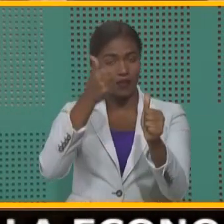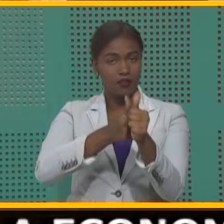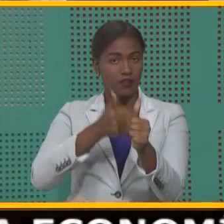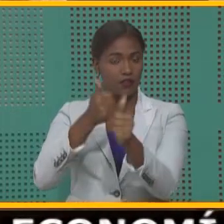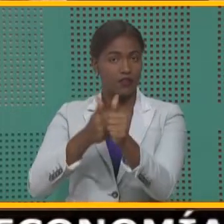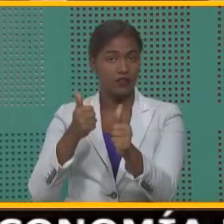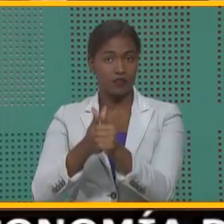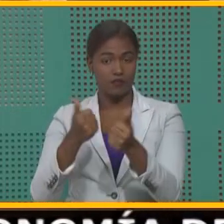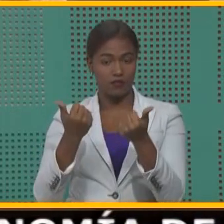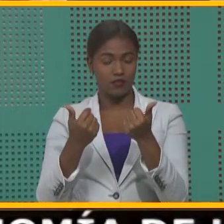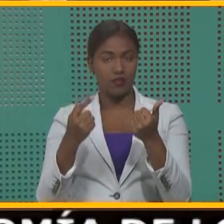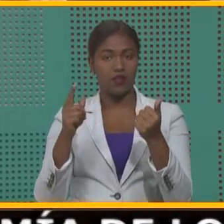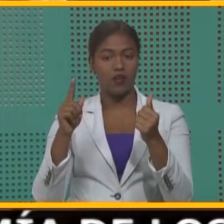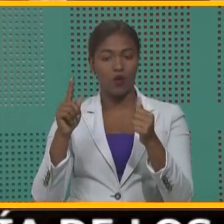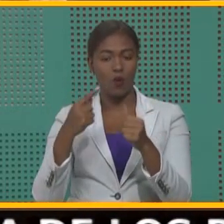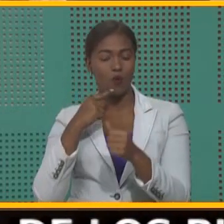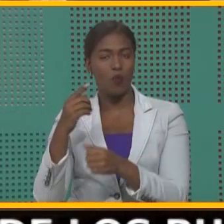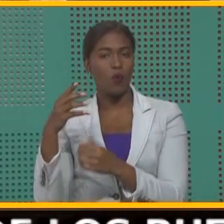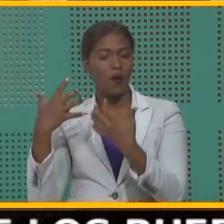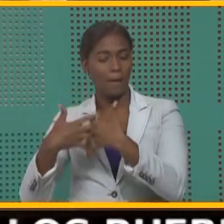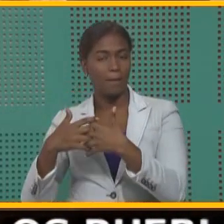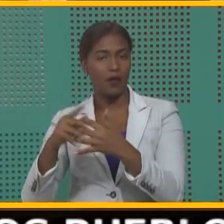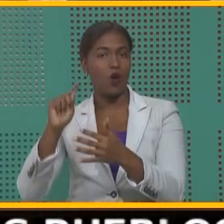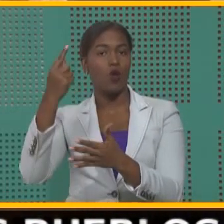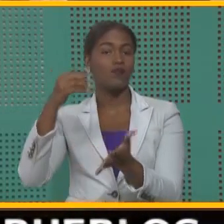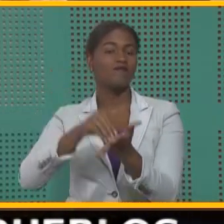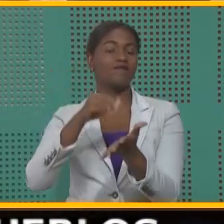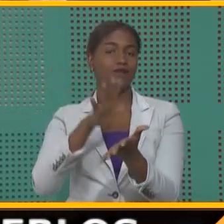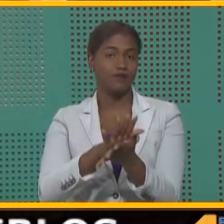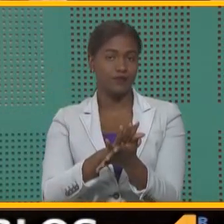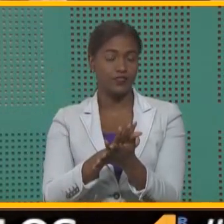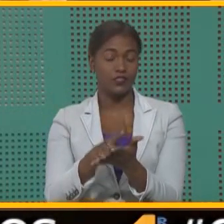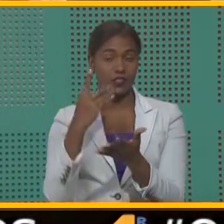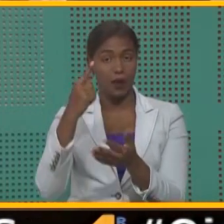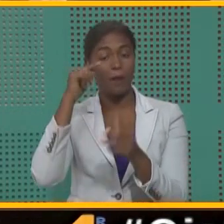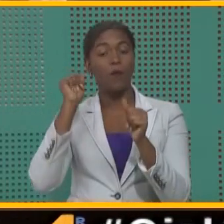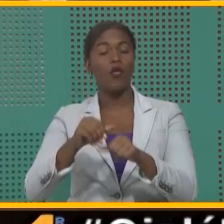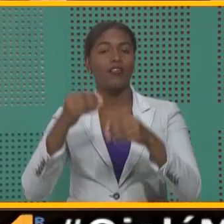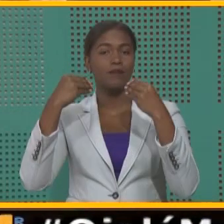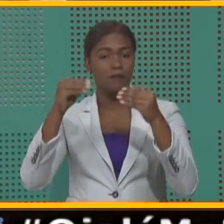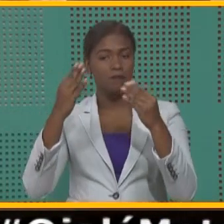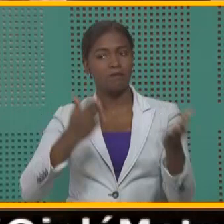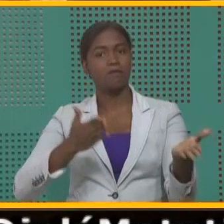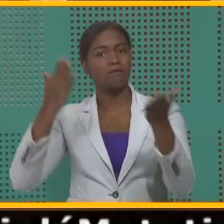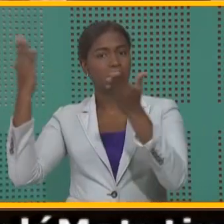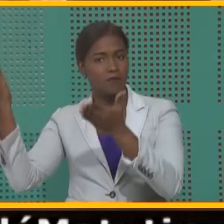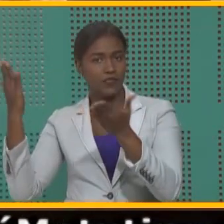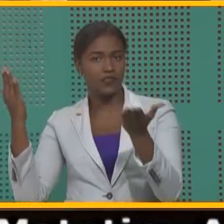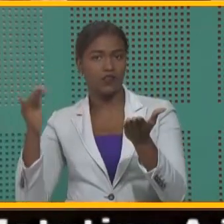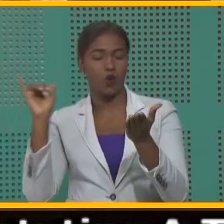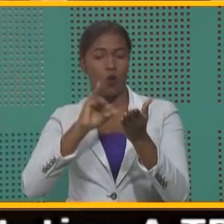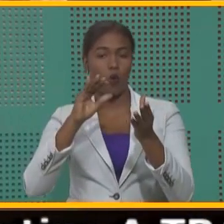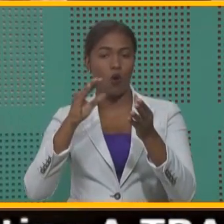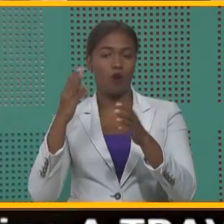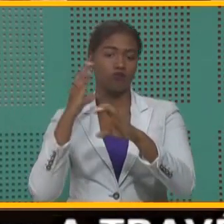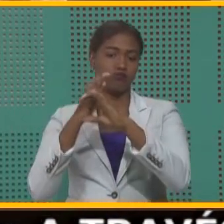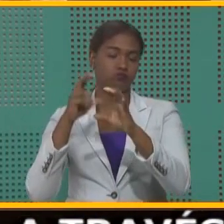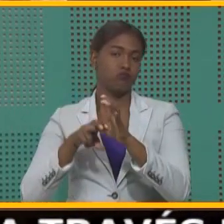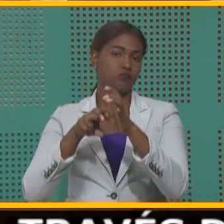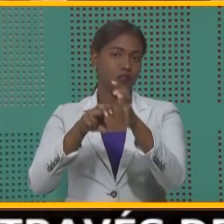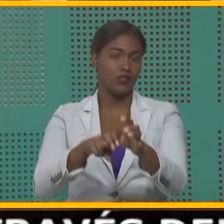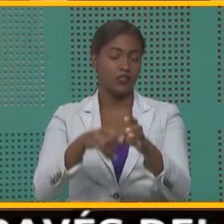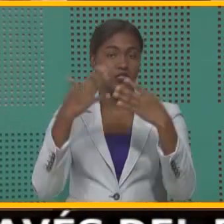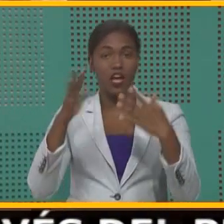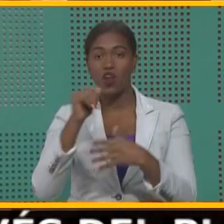su registro como empresa. Solamente estas empresas pueden importar, comercializar, transportar. Ya tú no